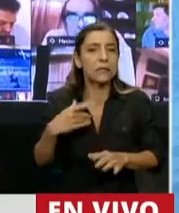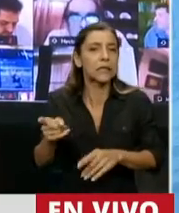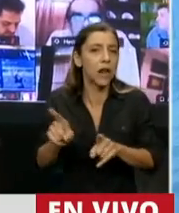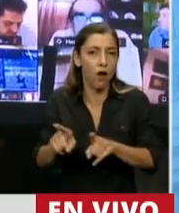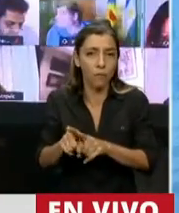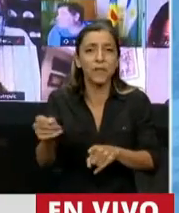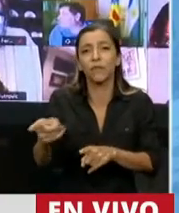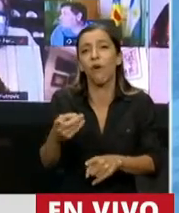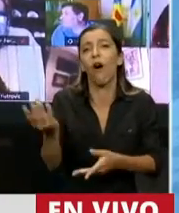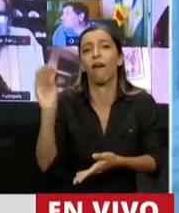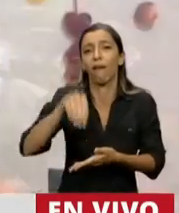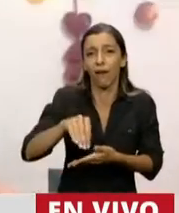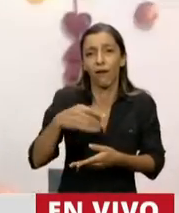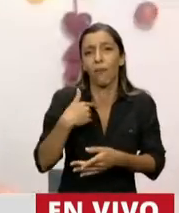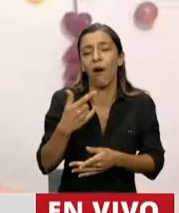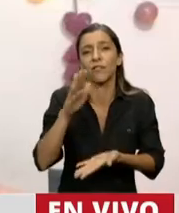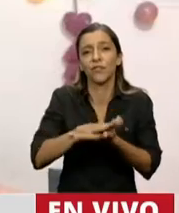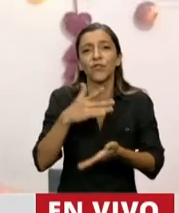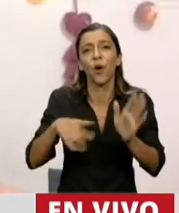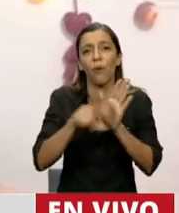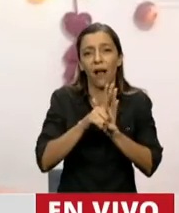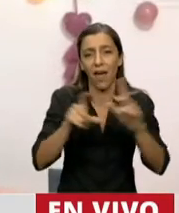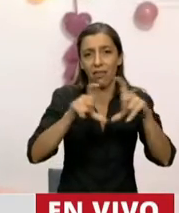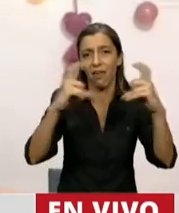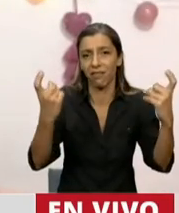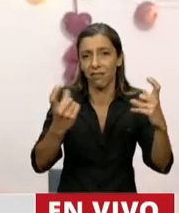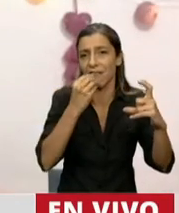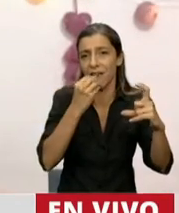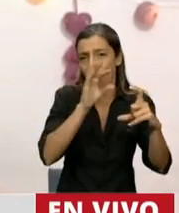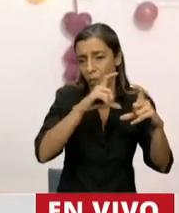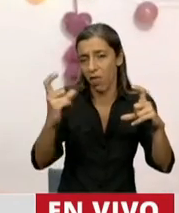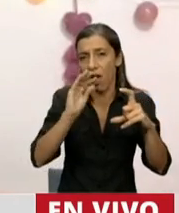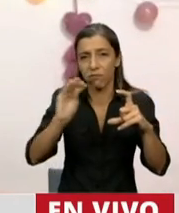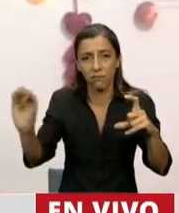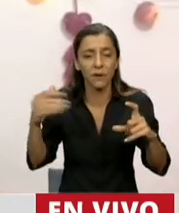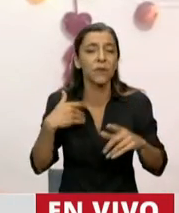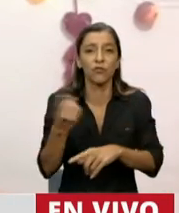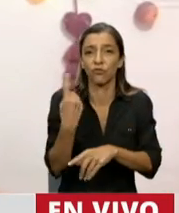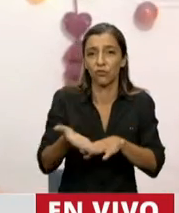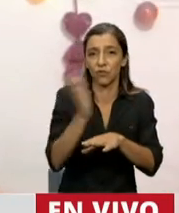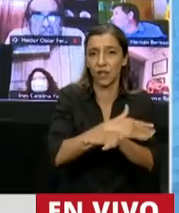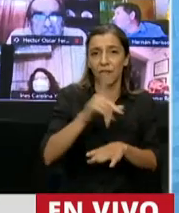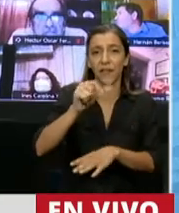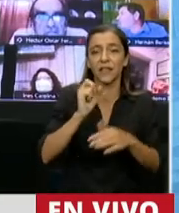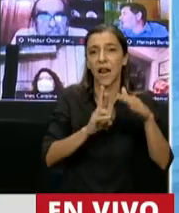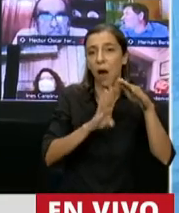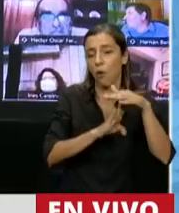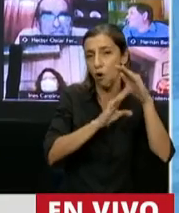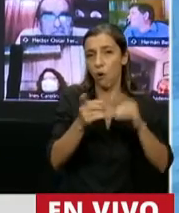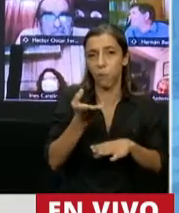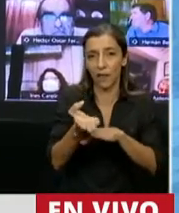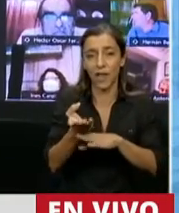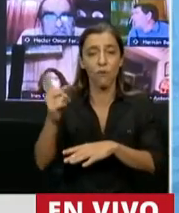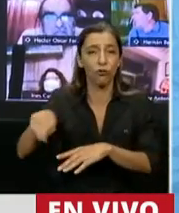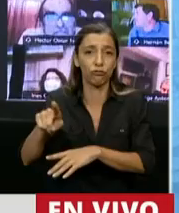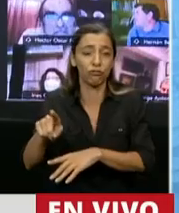de etiquetado frontal de alimentos, al que me quiero referir, que pidieron que se trate en labor parlamentaria y cuando pedimos en el recinto incorporarla al temario, se